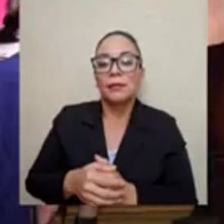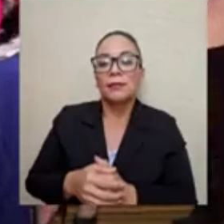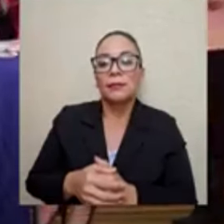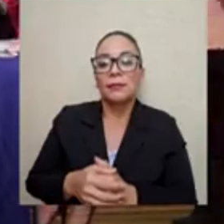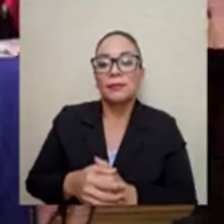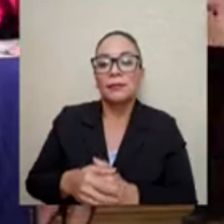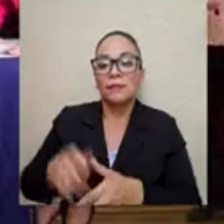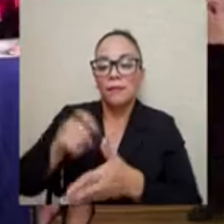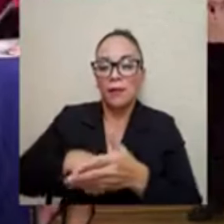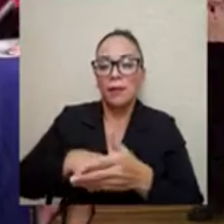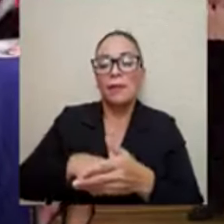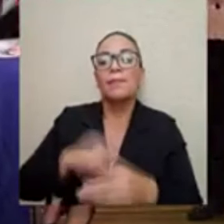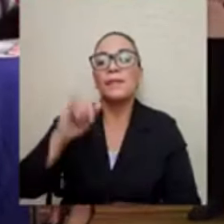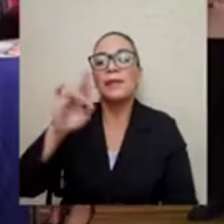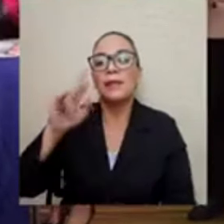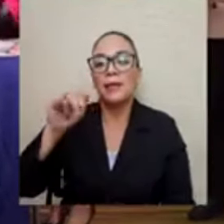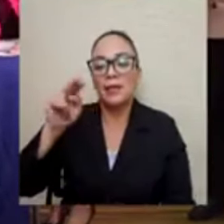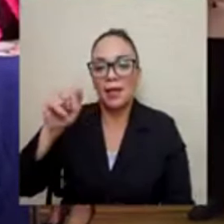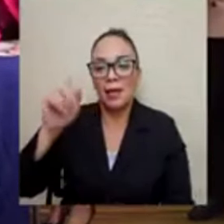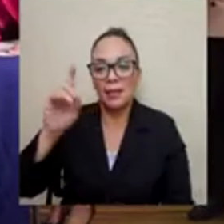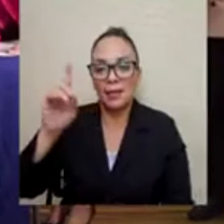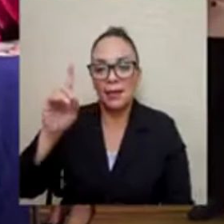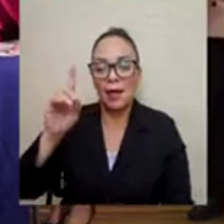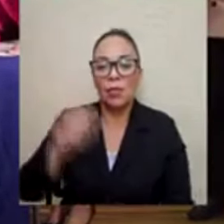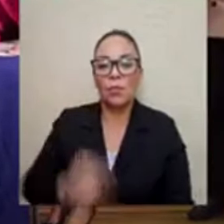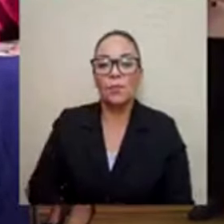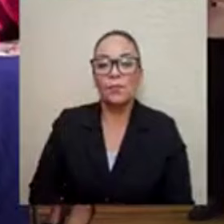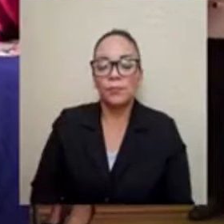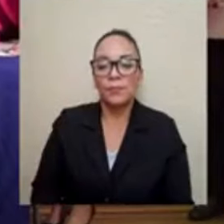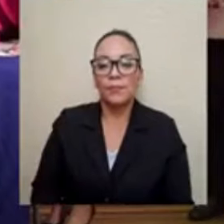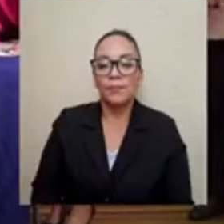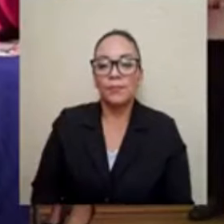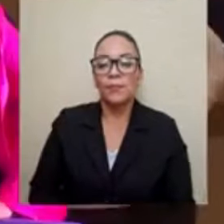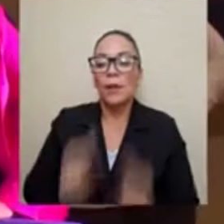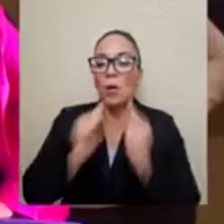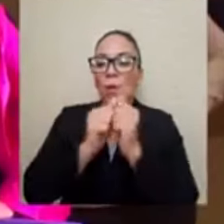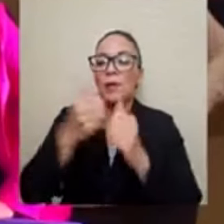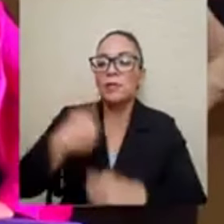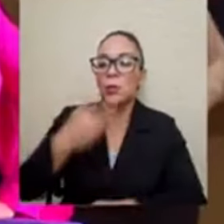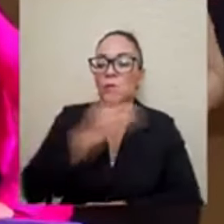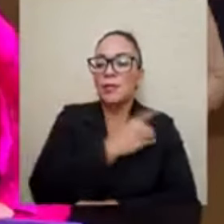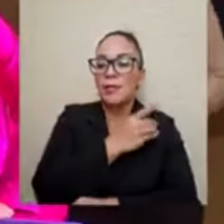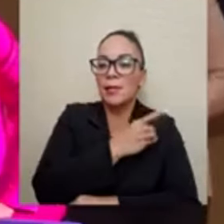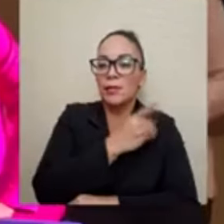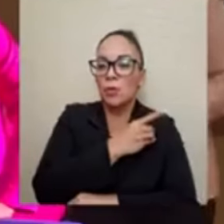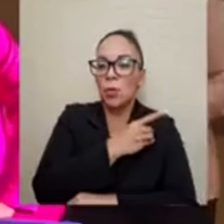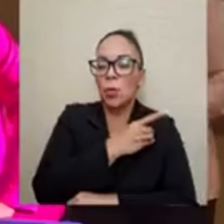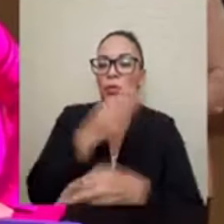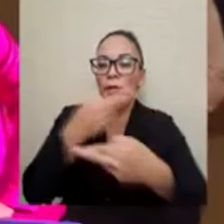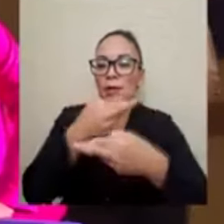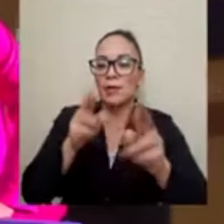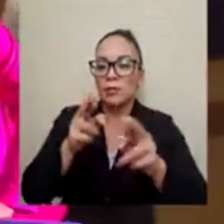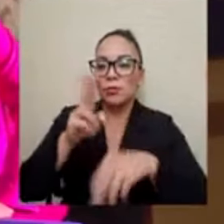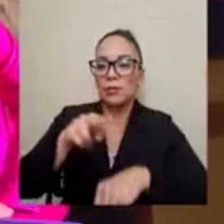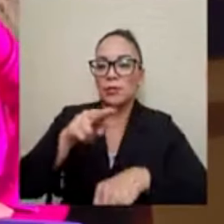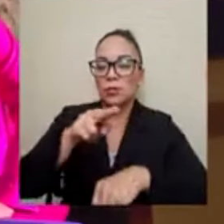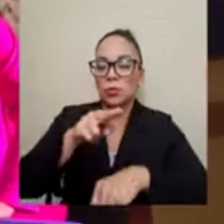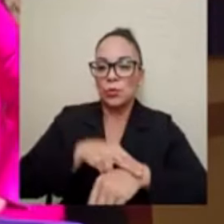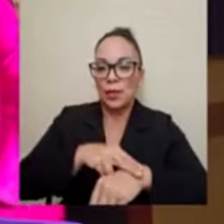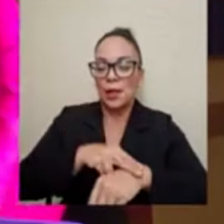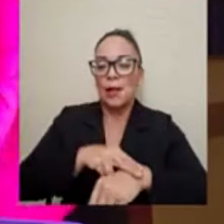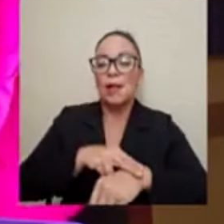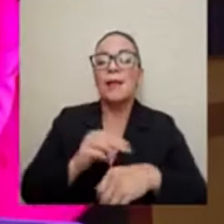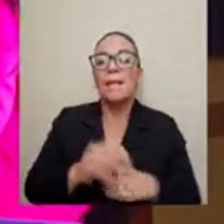se continúa con el Plan de Recuperación de Territorios Indígenas, con el fin de que se dé bajo las vías legales correspondientes,